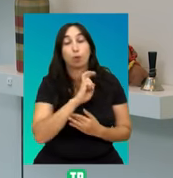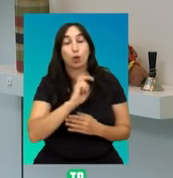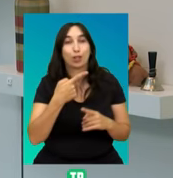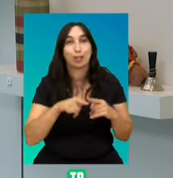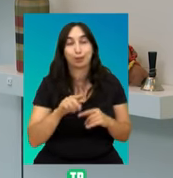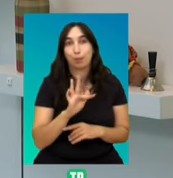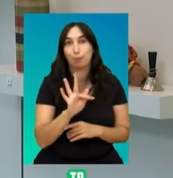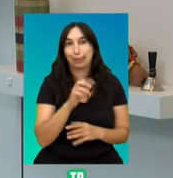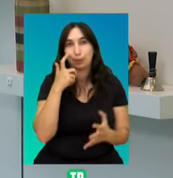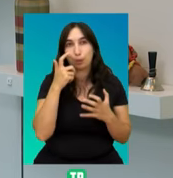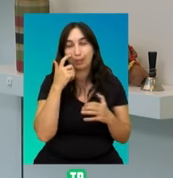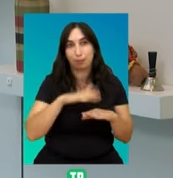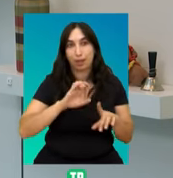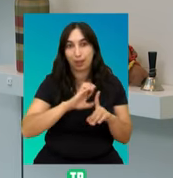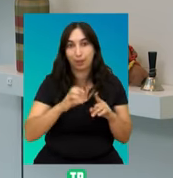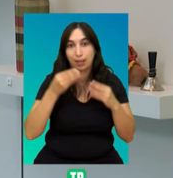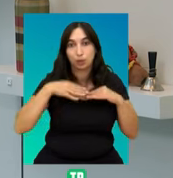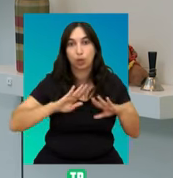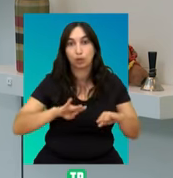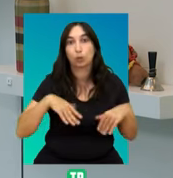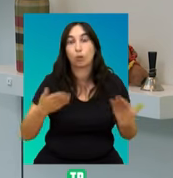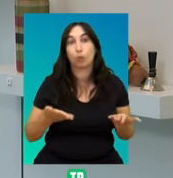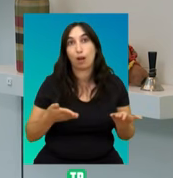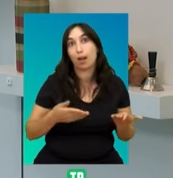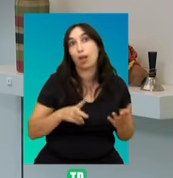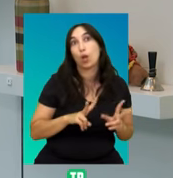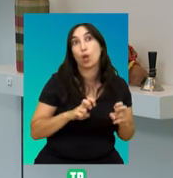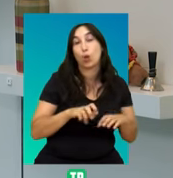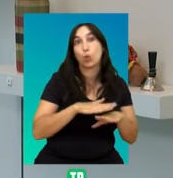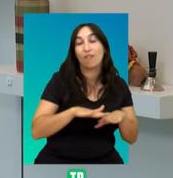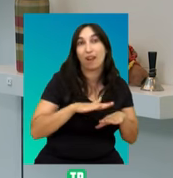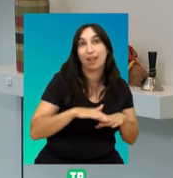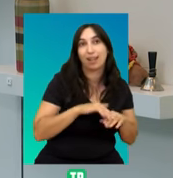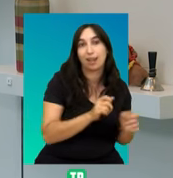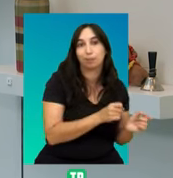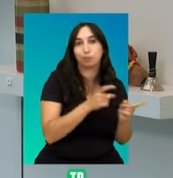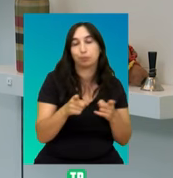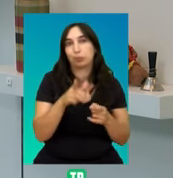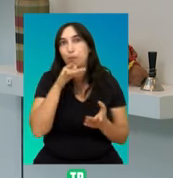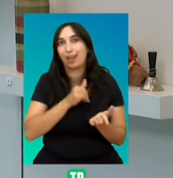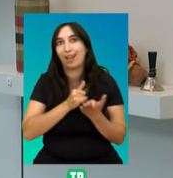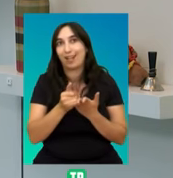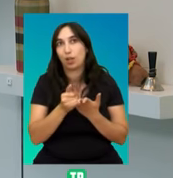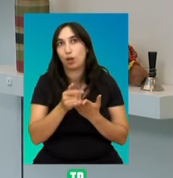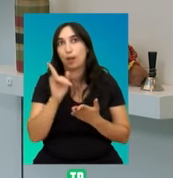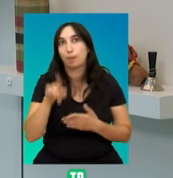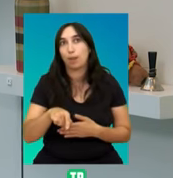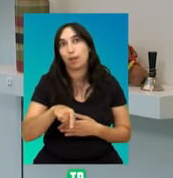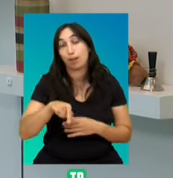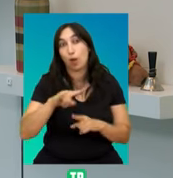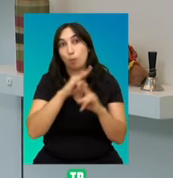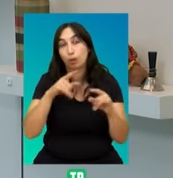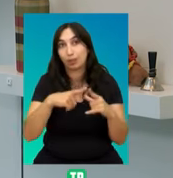como casos positivos en la historia de las civilizaciones el éxito agrícola de Nueva Guinea Central, o la gestión sostenible de los bosques del